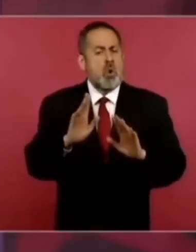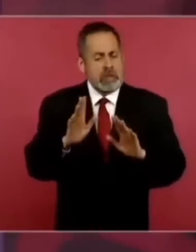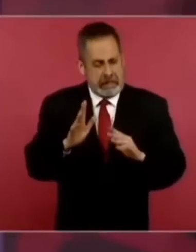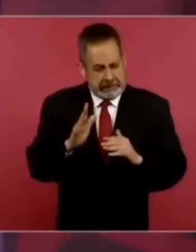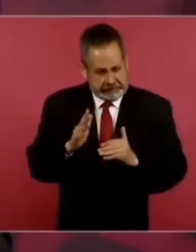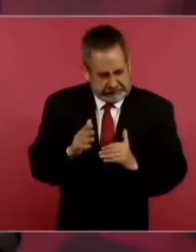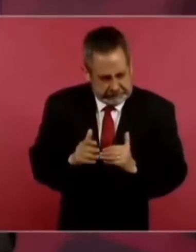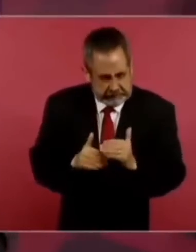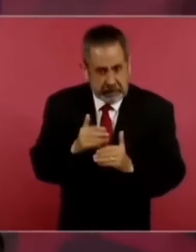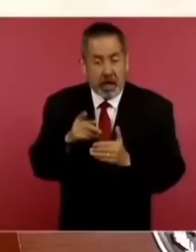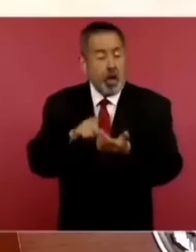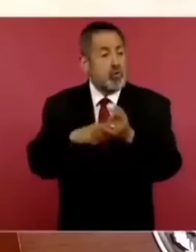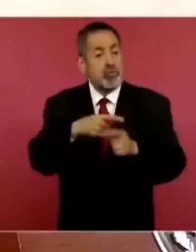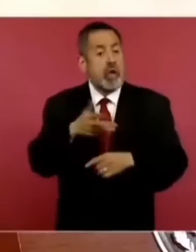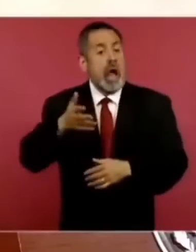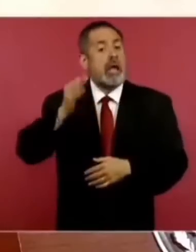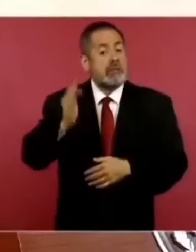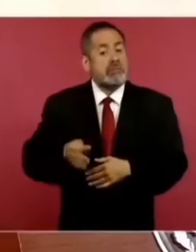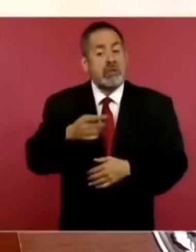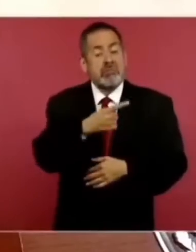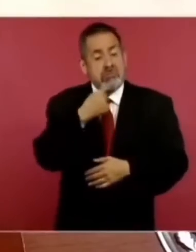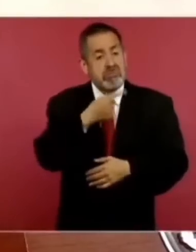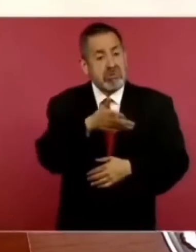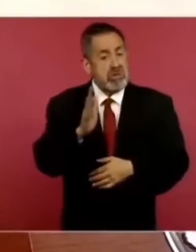se aceptó que